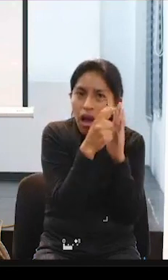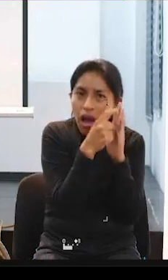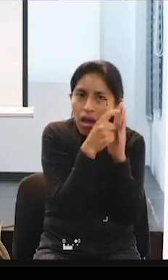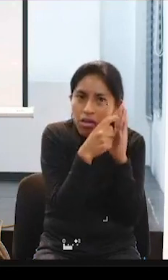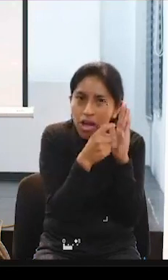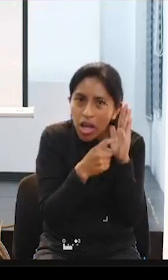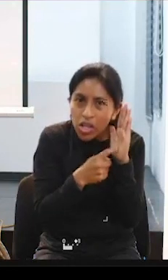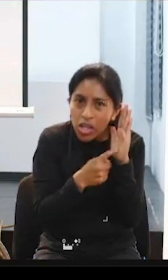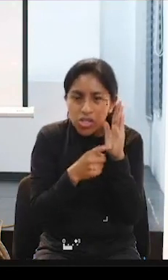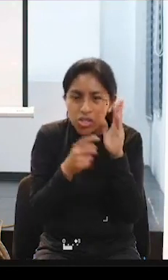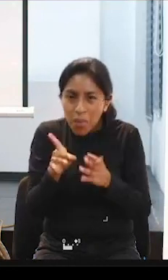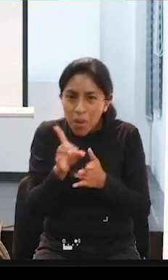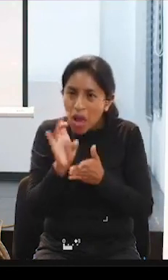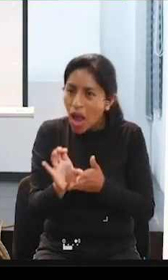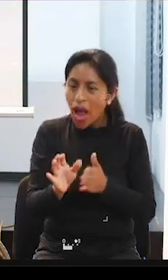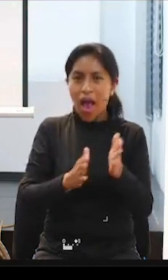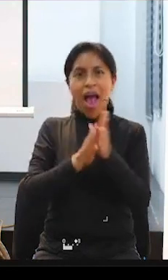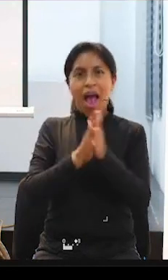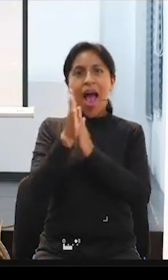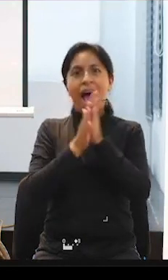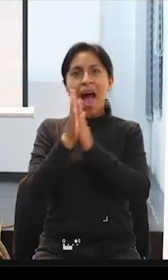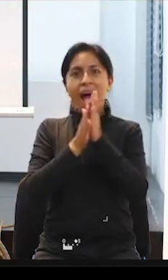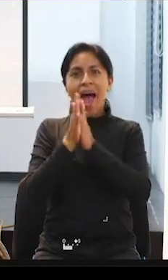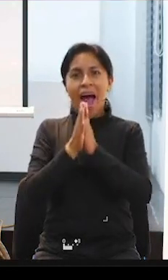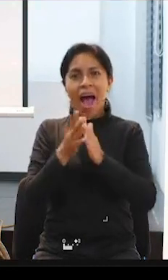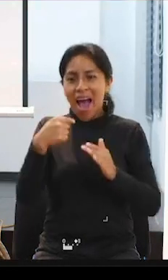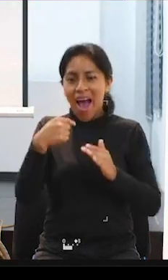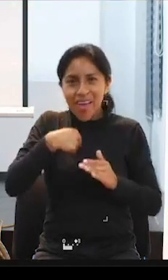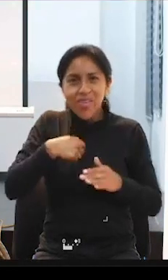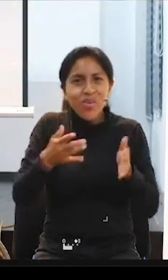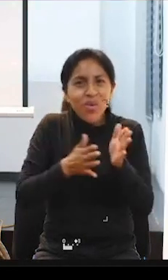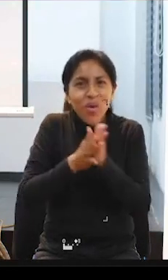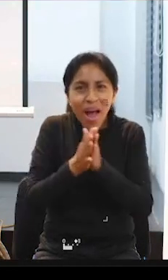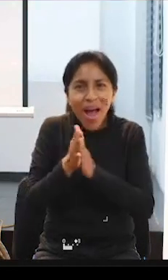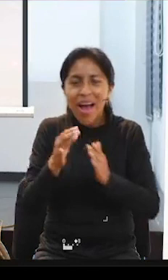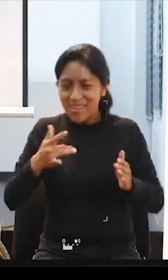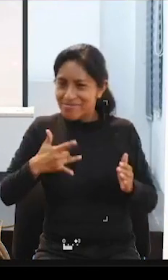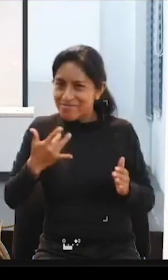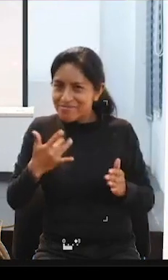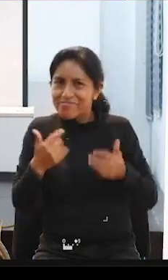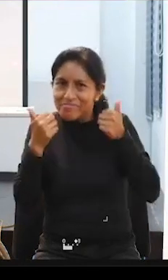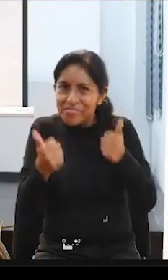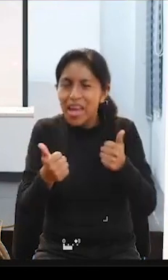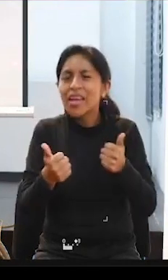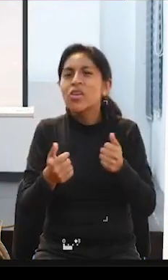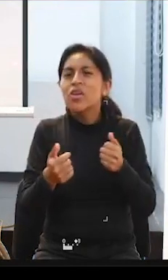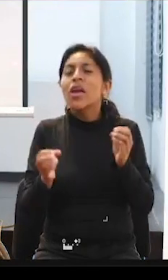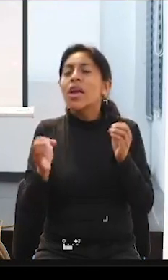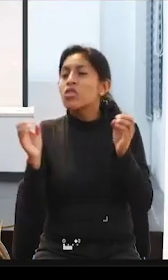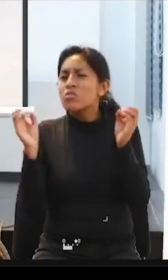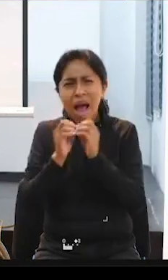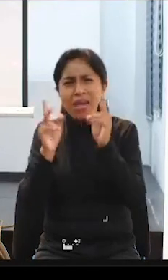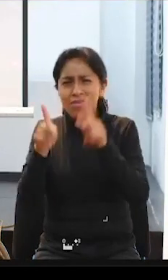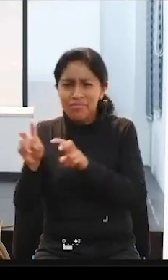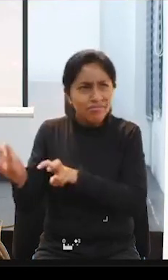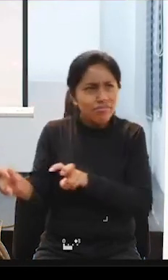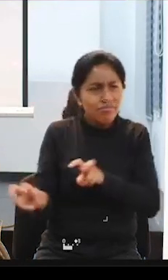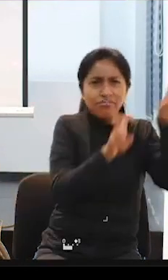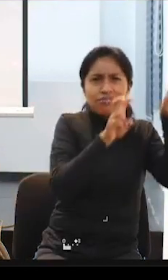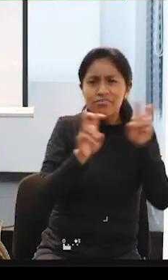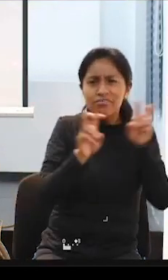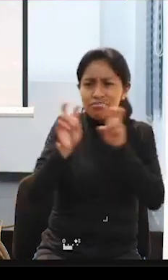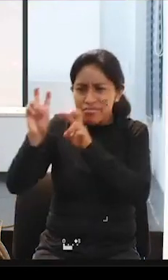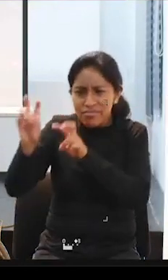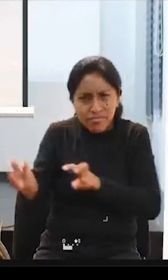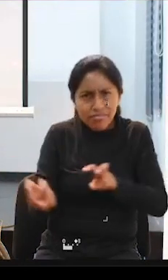salía favorecida, ¿no?, un punto más en mi favor. Entonces, han ido otros compañeros más, y entre los,